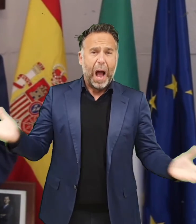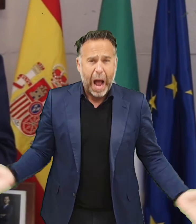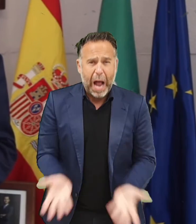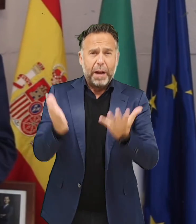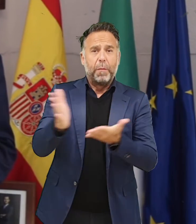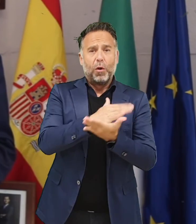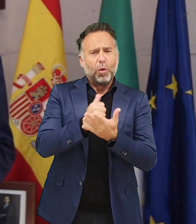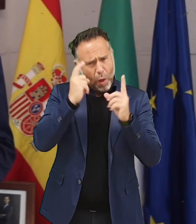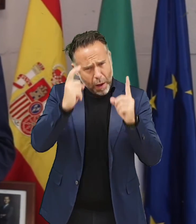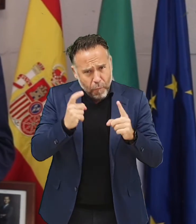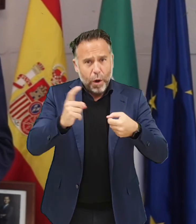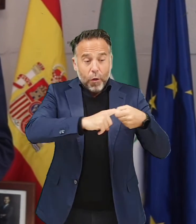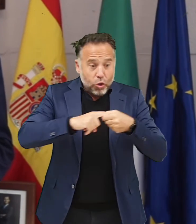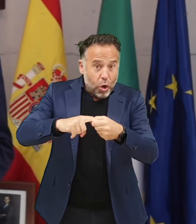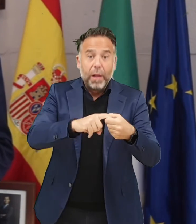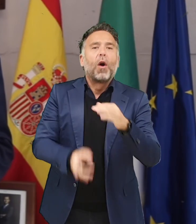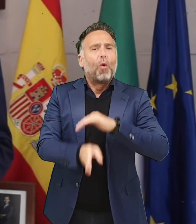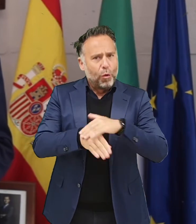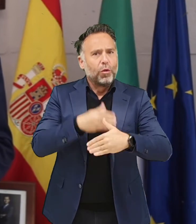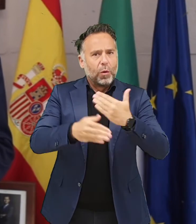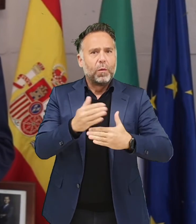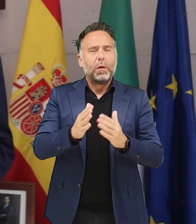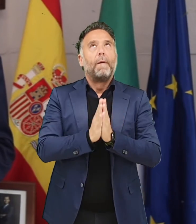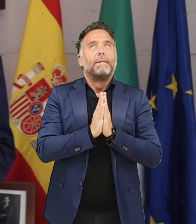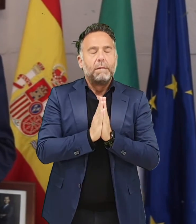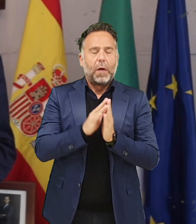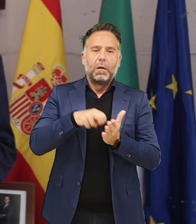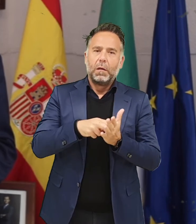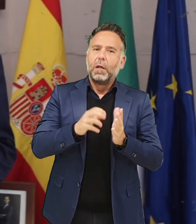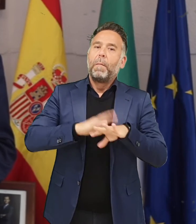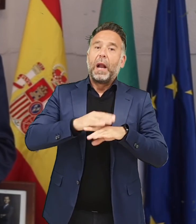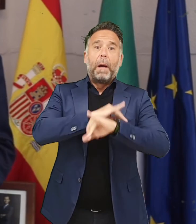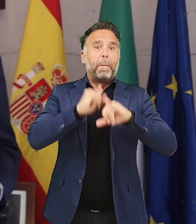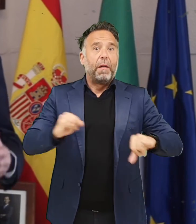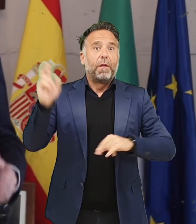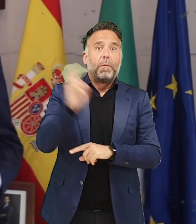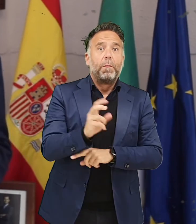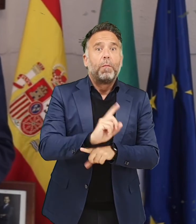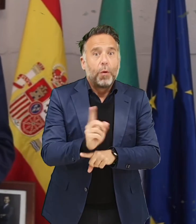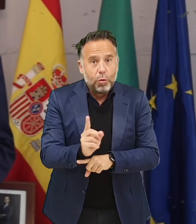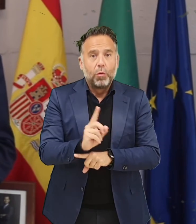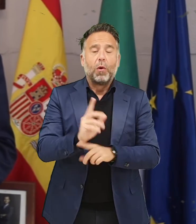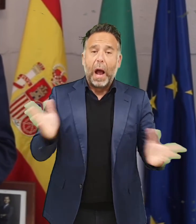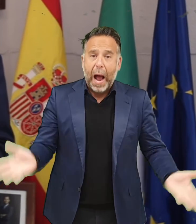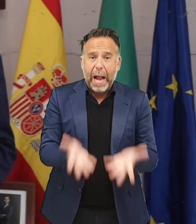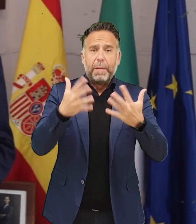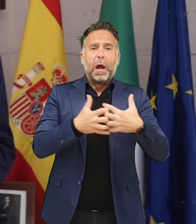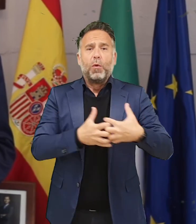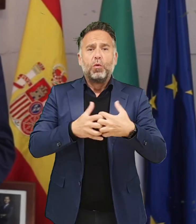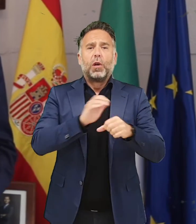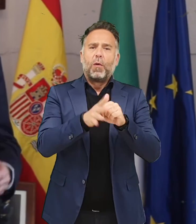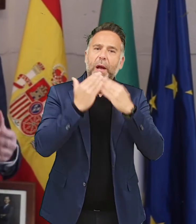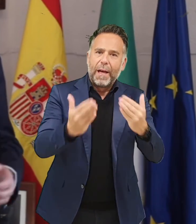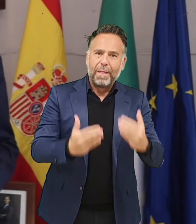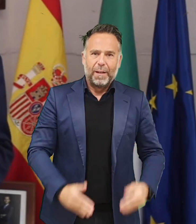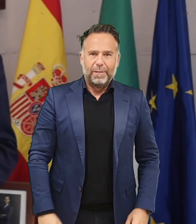en alguna medida, en gran medida. Ánimo a todos en ese esfuerzo de solidaridad y recemos para que la paz llegue